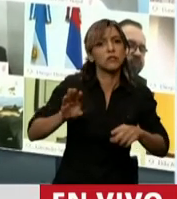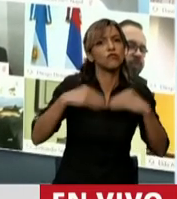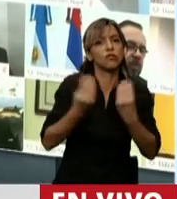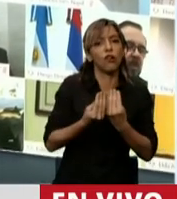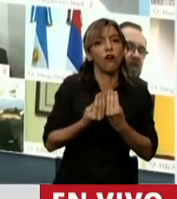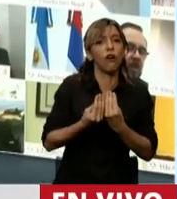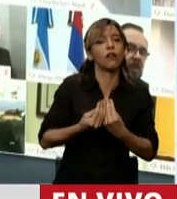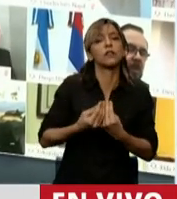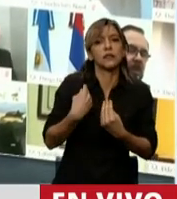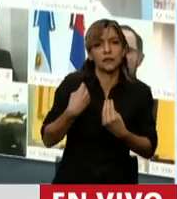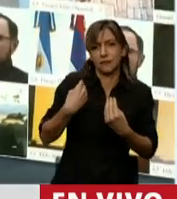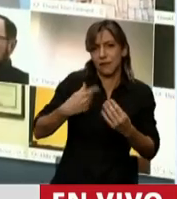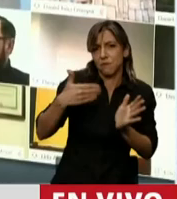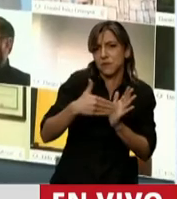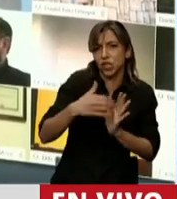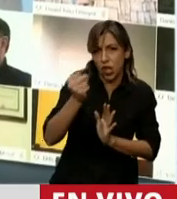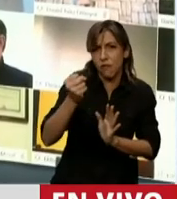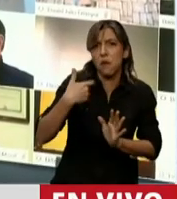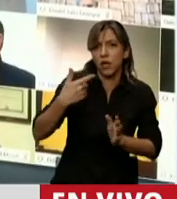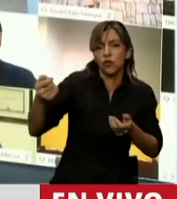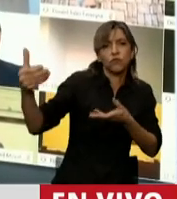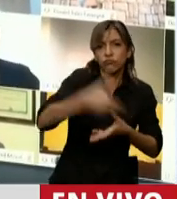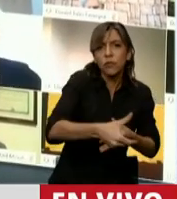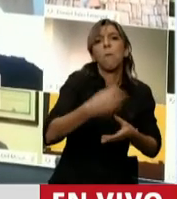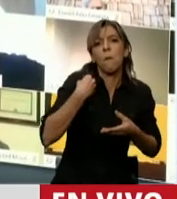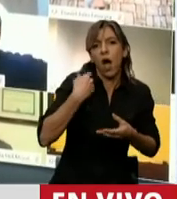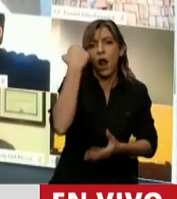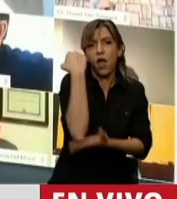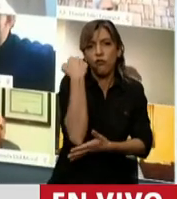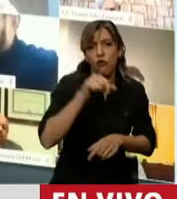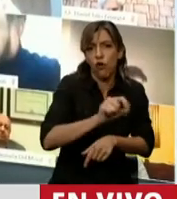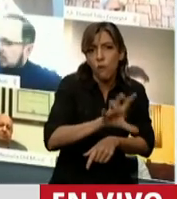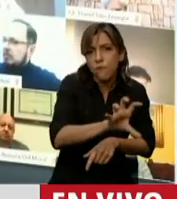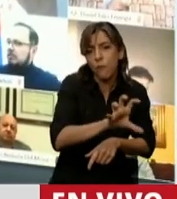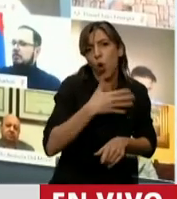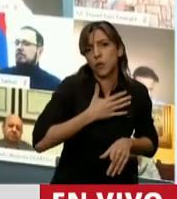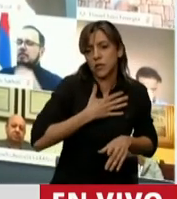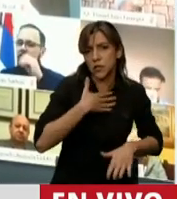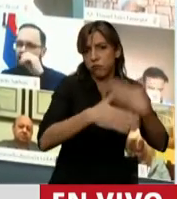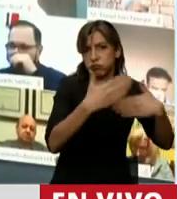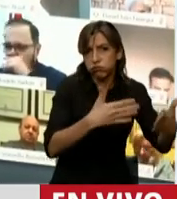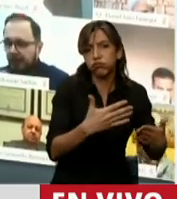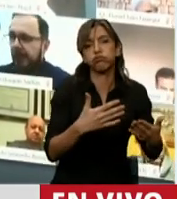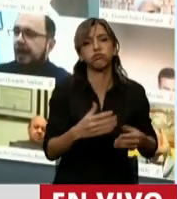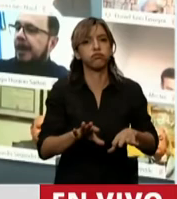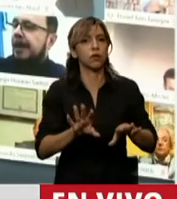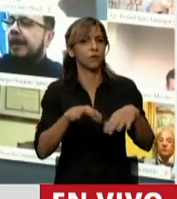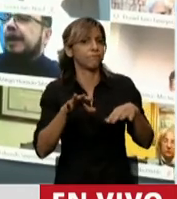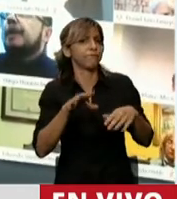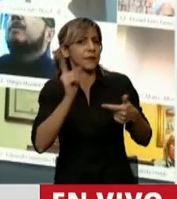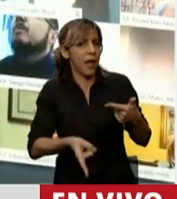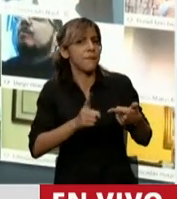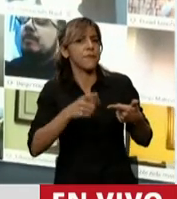entre la IFE 1 y 2 que se inyectaron en la economía provincial. Las tarjetas alimentar que llegaron a más de 32.000 formoseños y